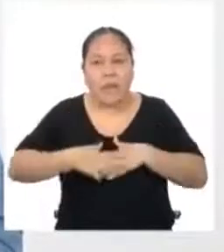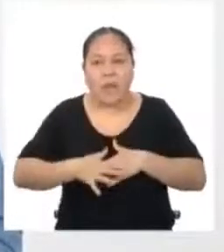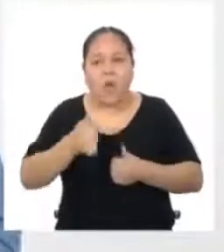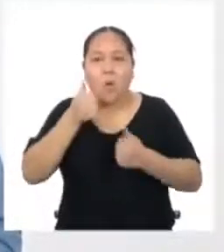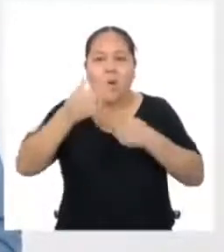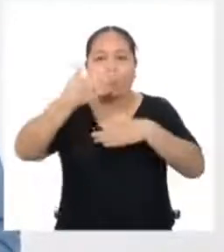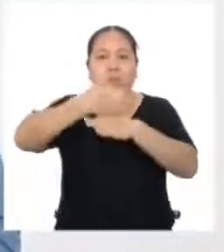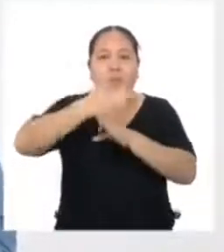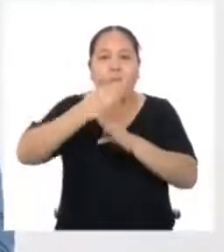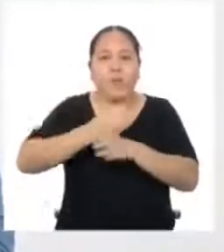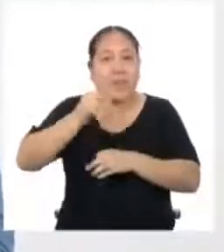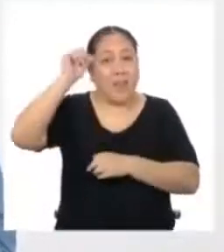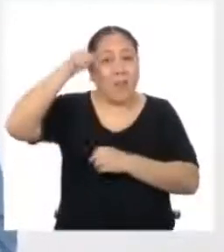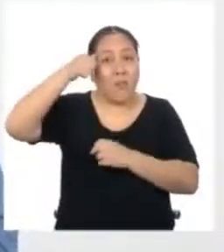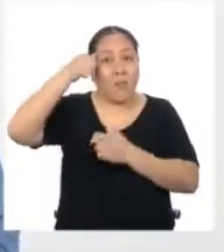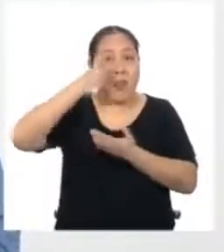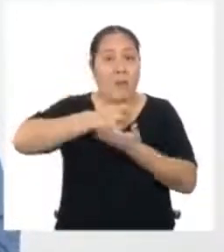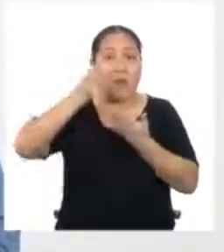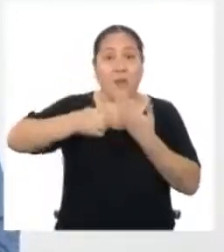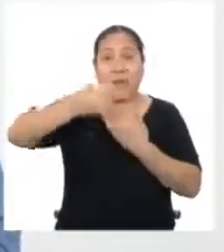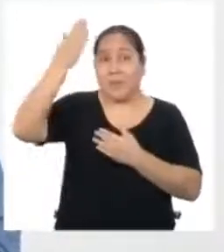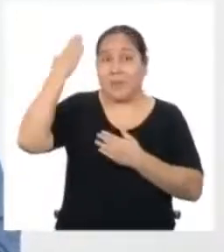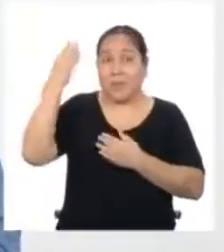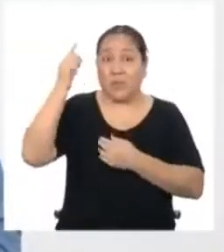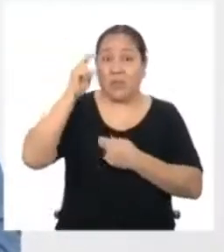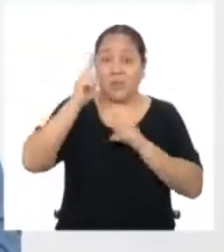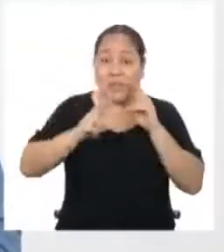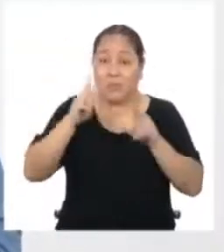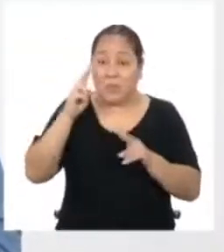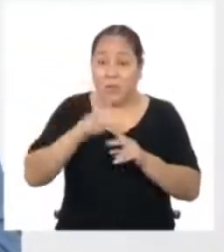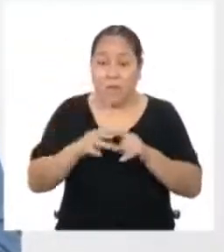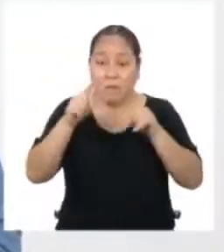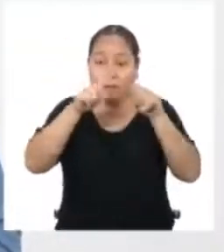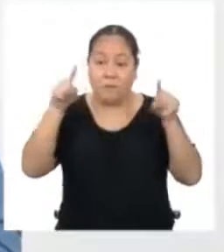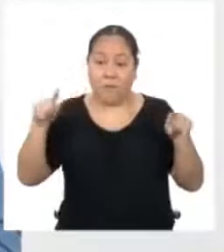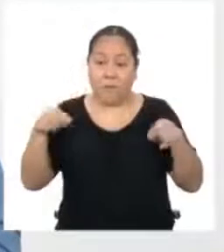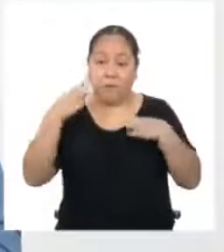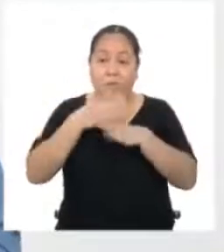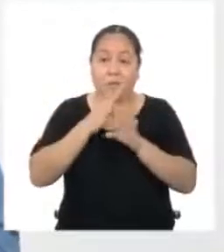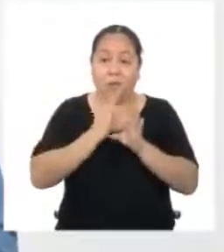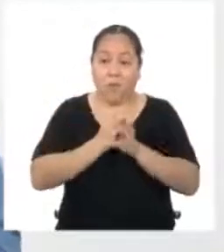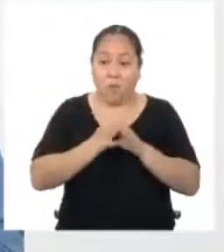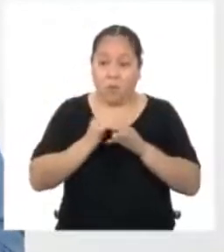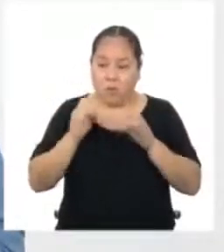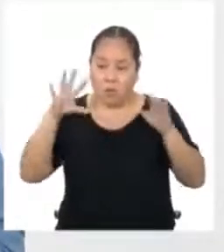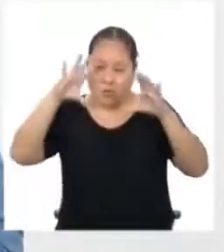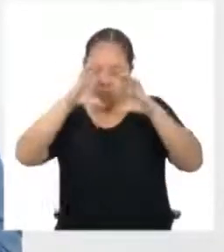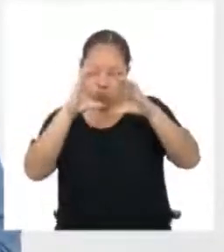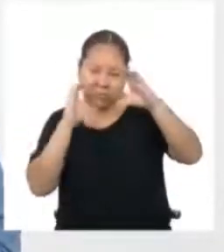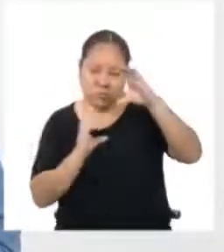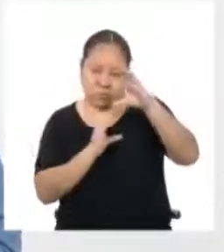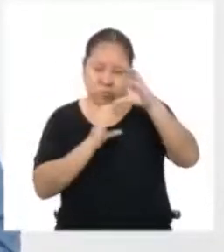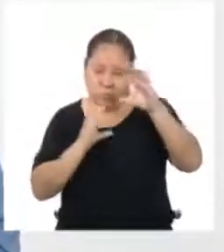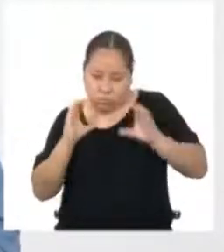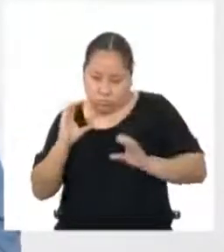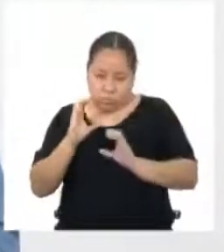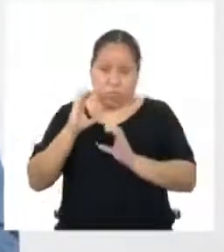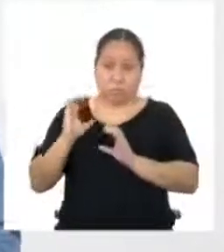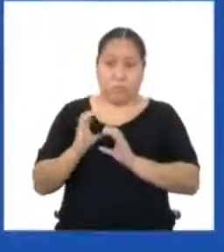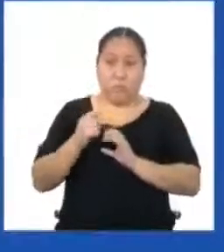Recuerden el programa pasado Que aprendieron a ver figuras geométricas dentro de formas más complejas Para poder calcular